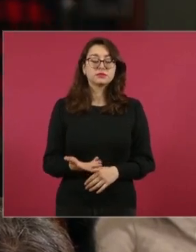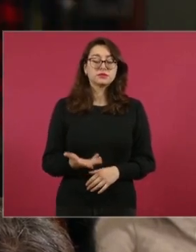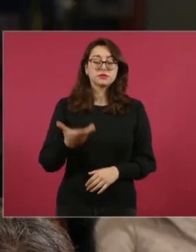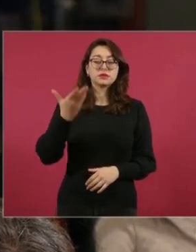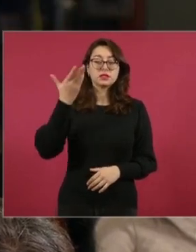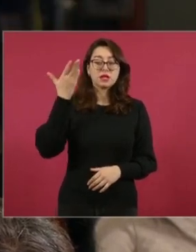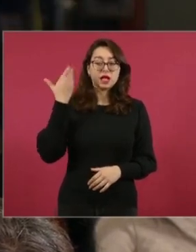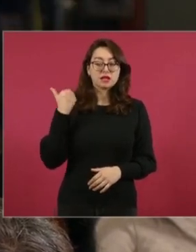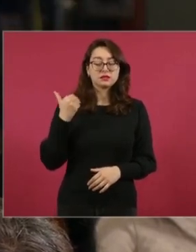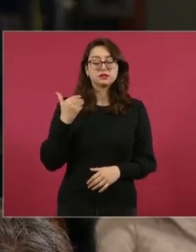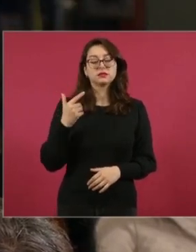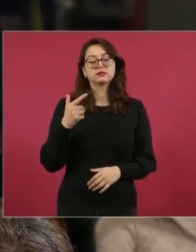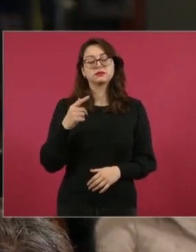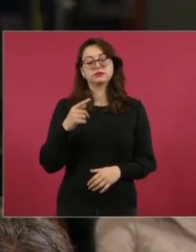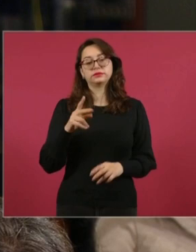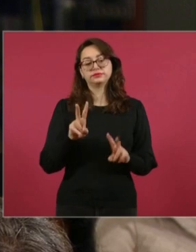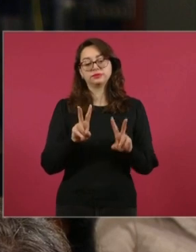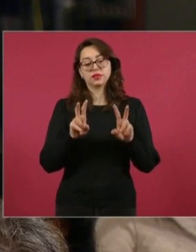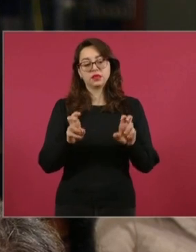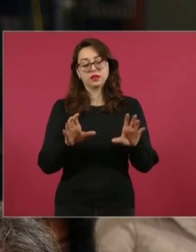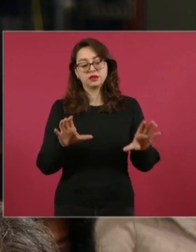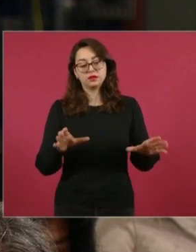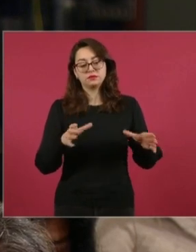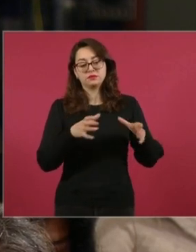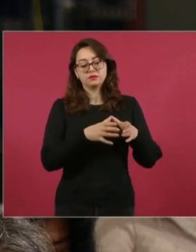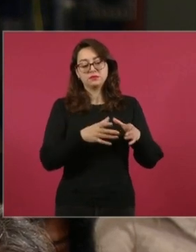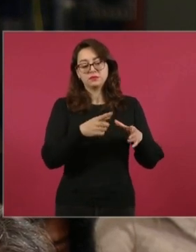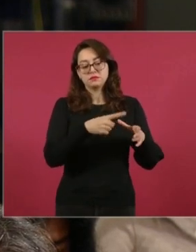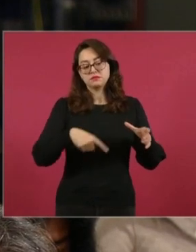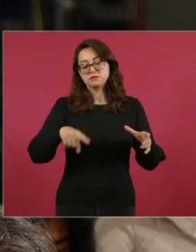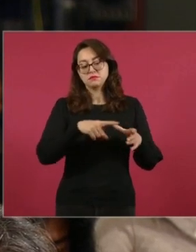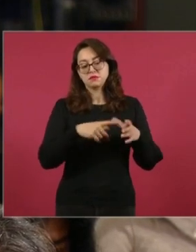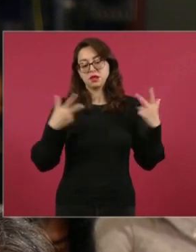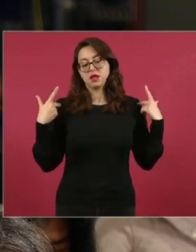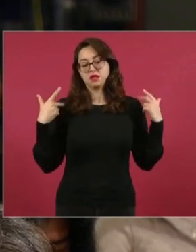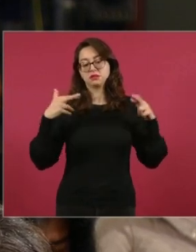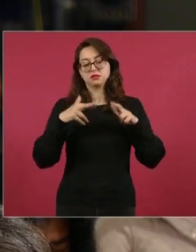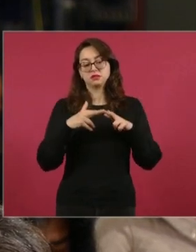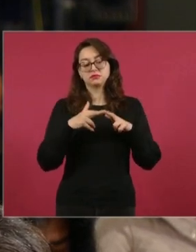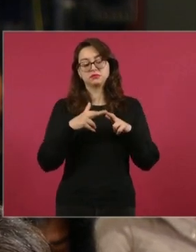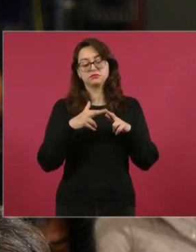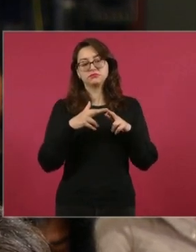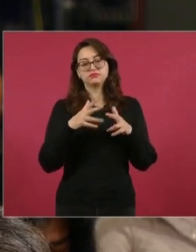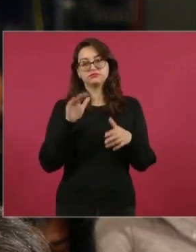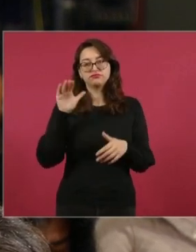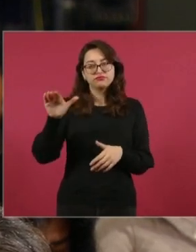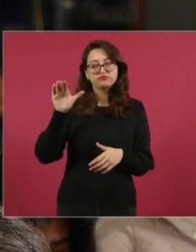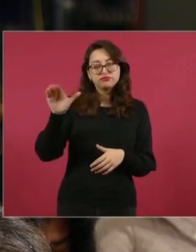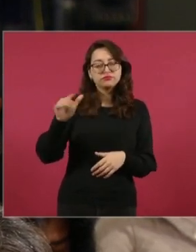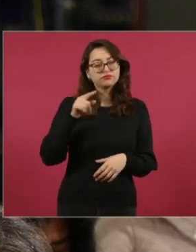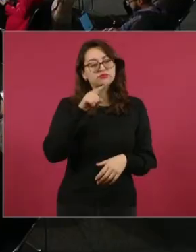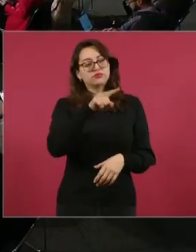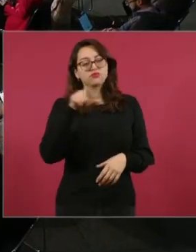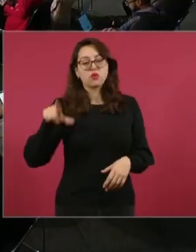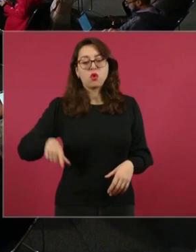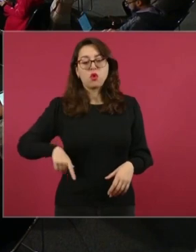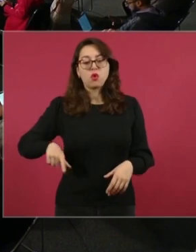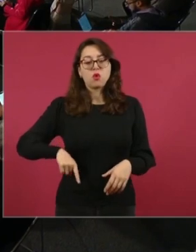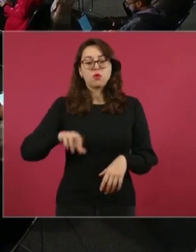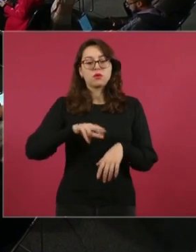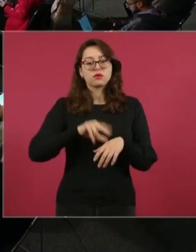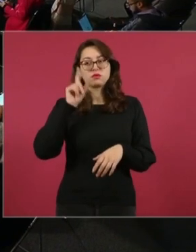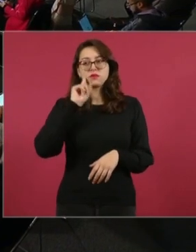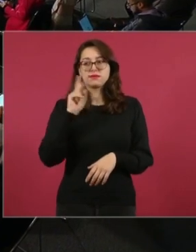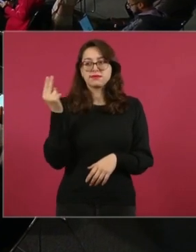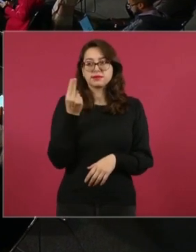apoye a la gobernadora Marina del Pilar, hay asignaturas pendientes. Lo que están expresando